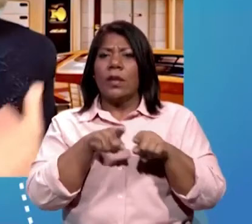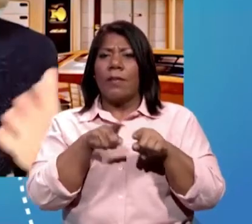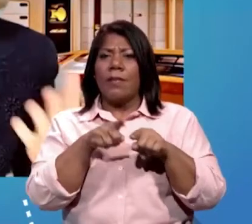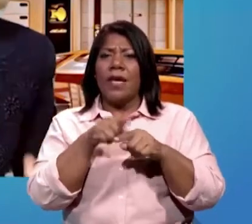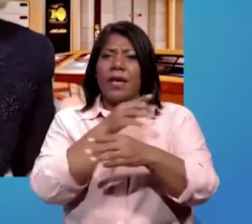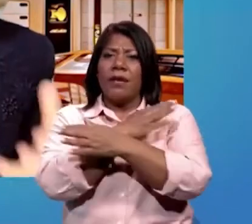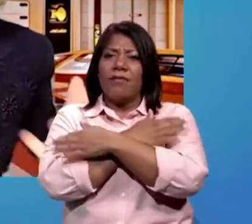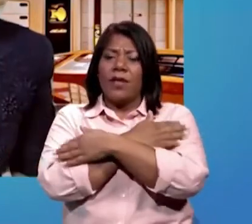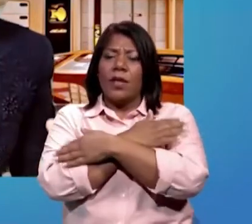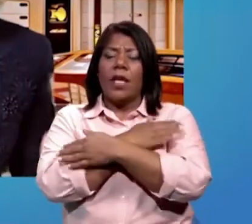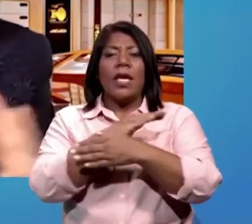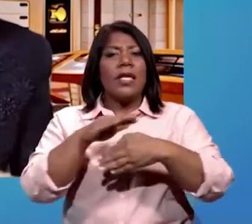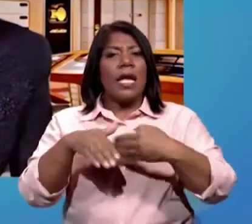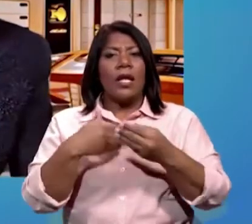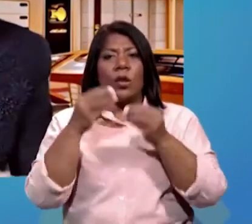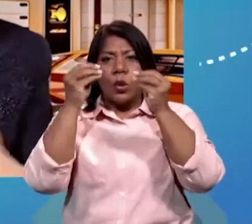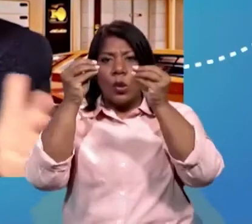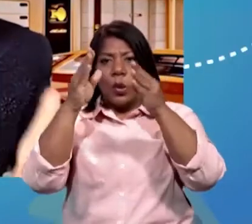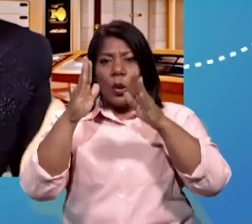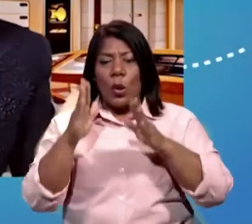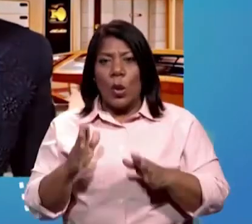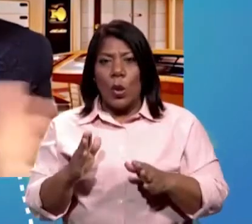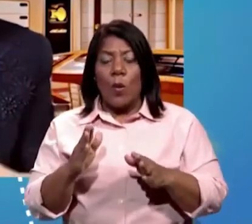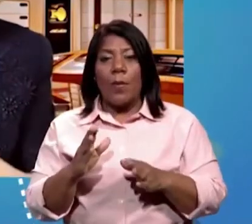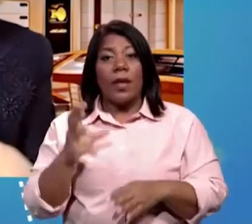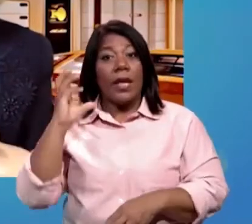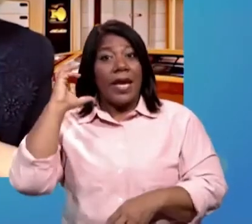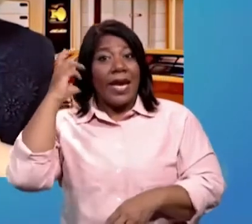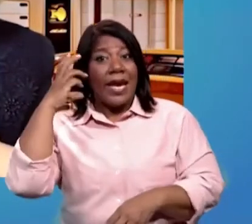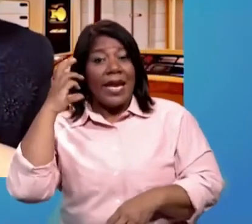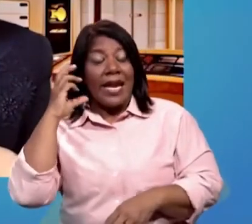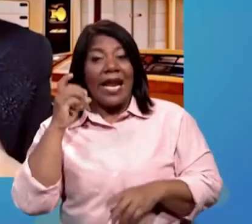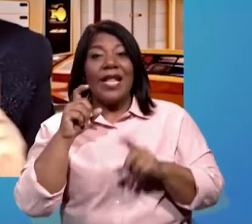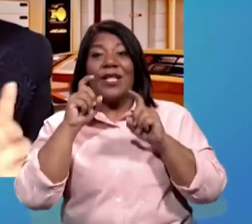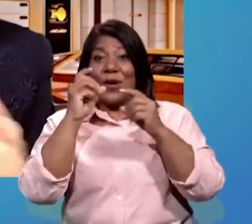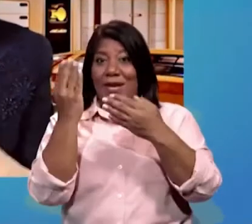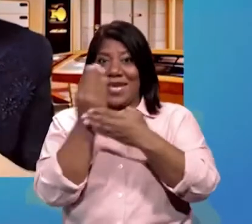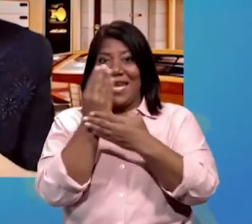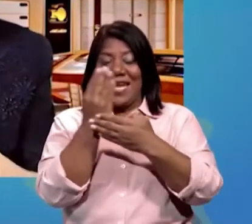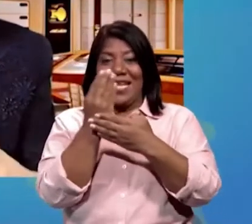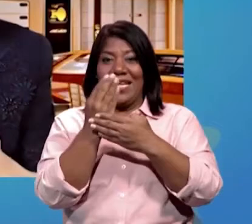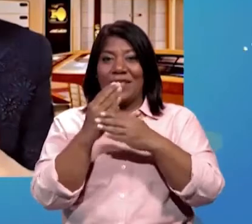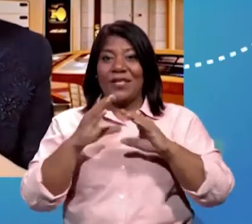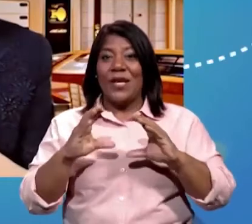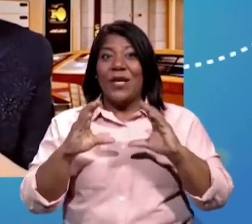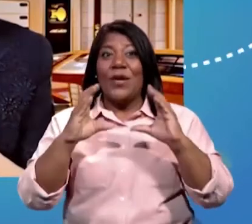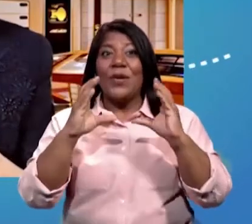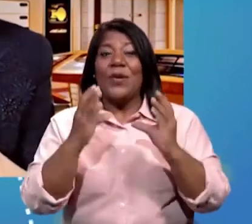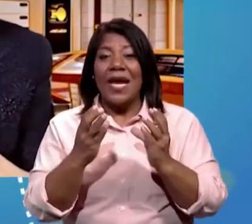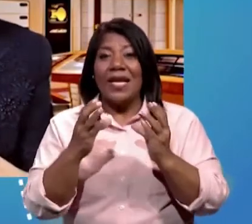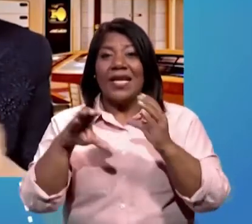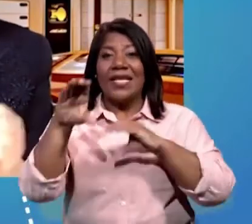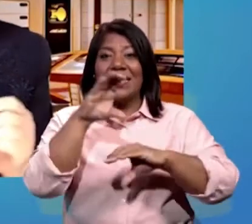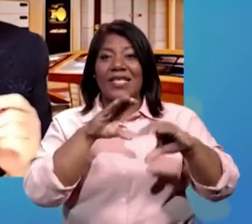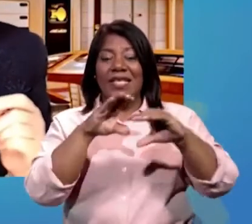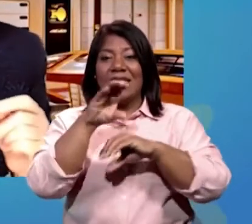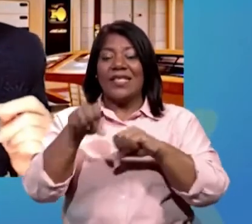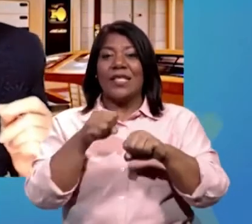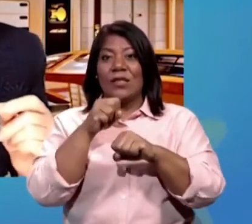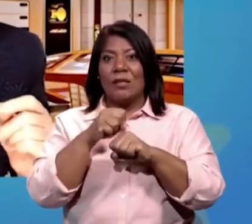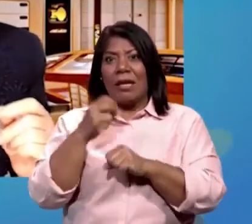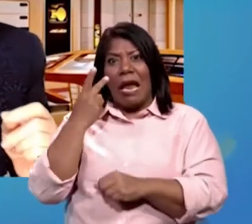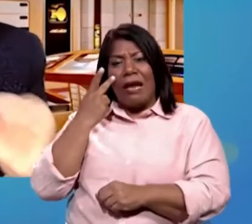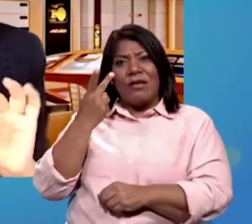por su gran labor en radio y televisión. Vi la clase de Ciencias Sociales de Primaria de la